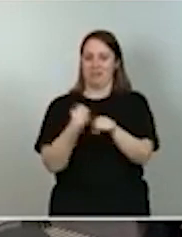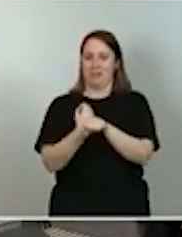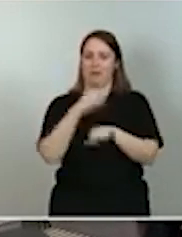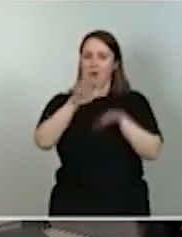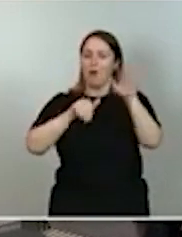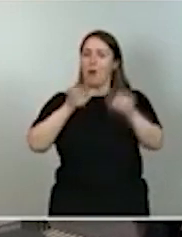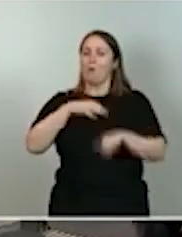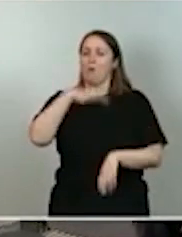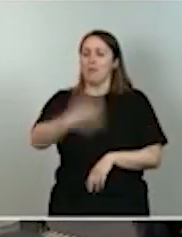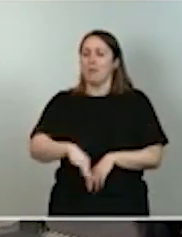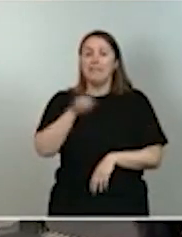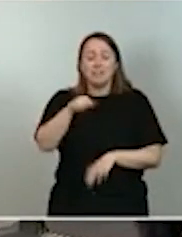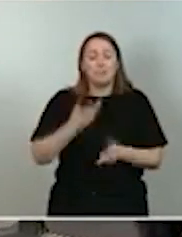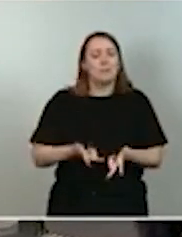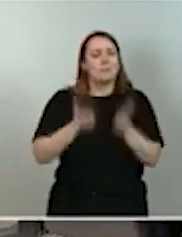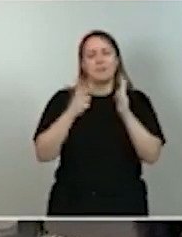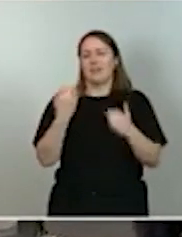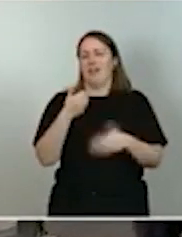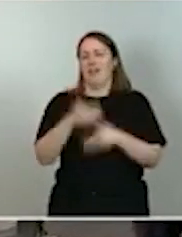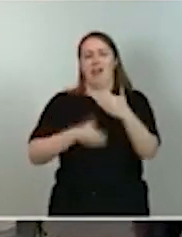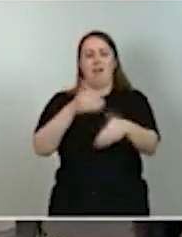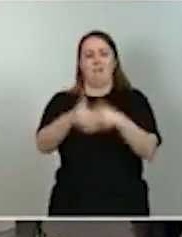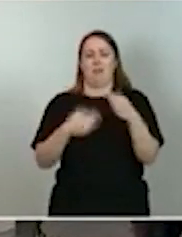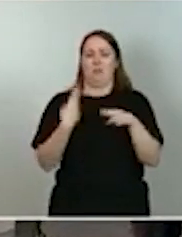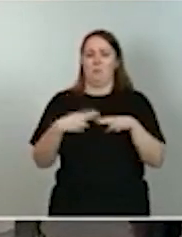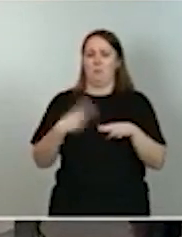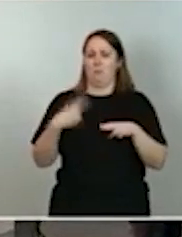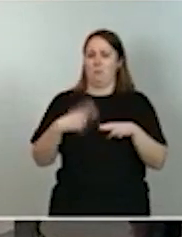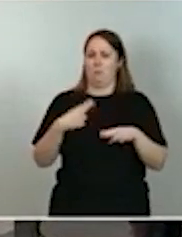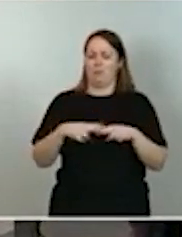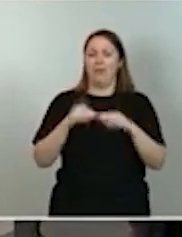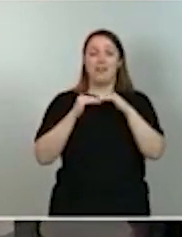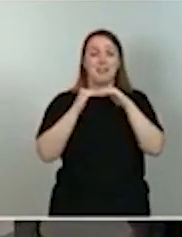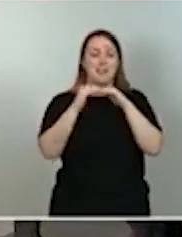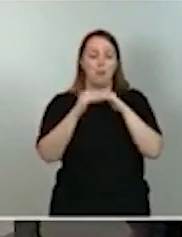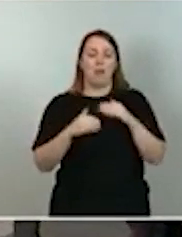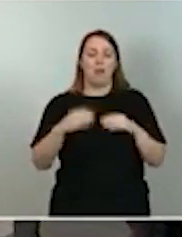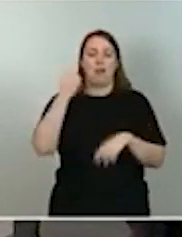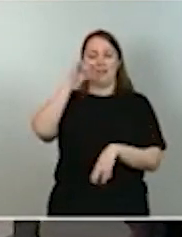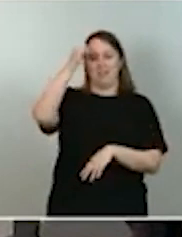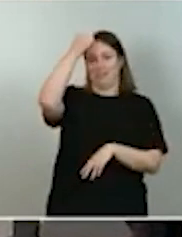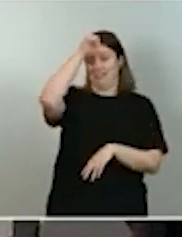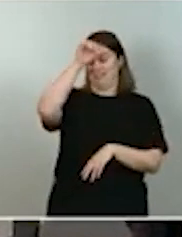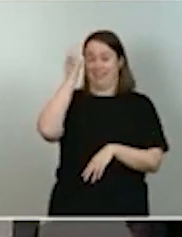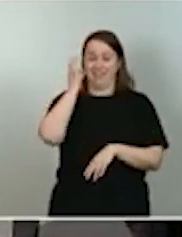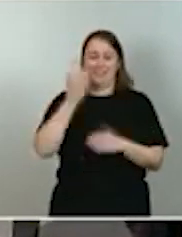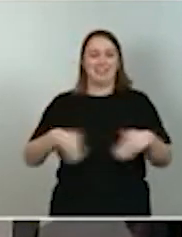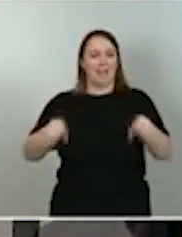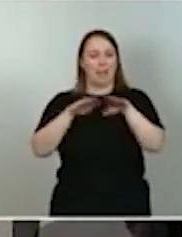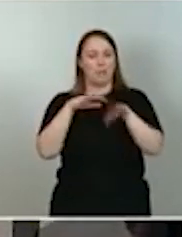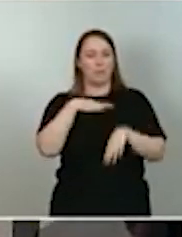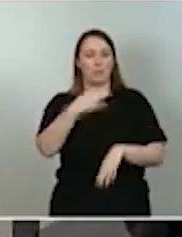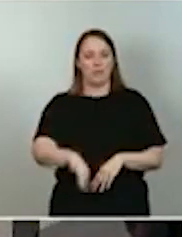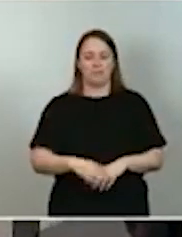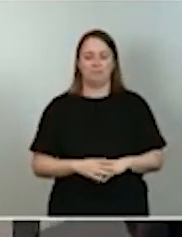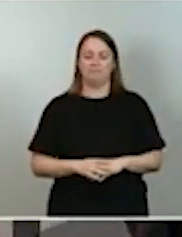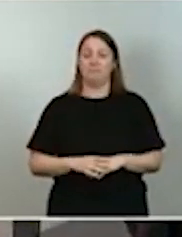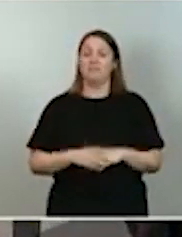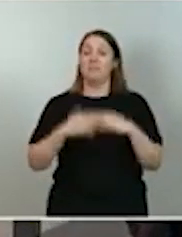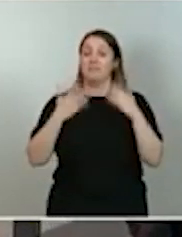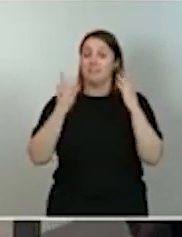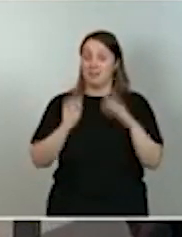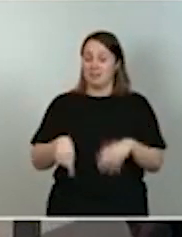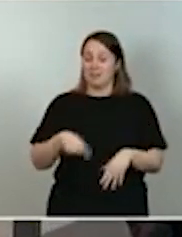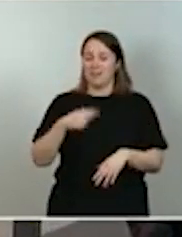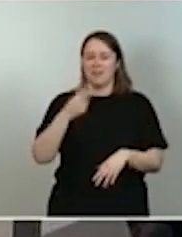además avanzar en políticas de igualdad de género considerando y dando visibilidad a un tipo de trabajo